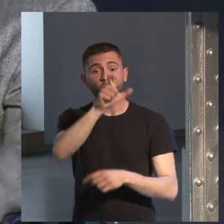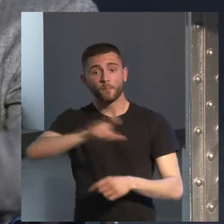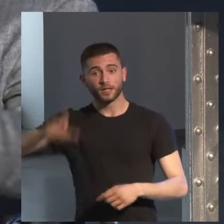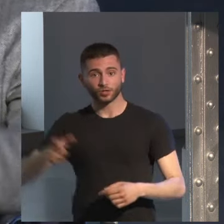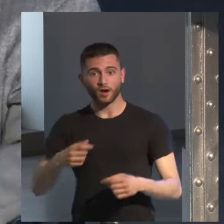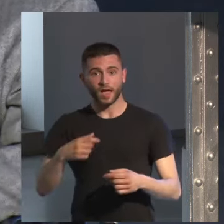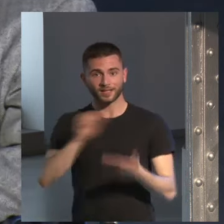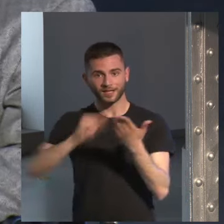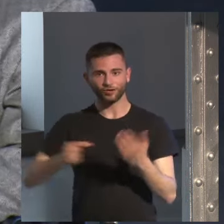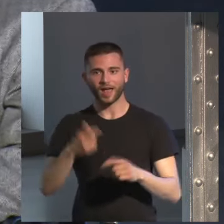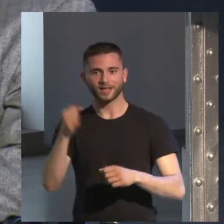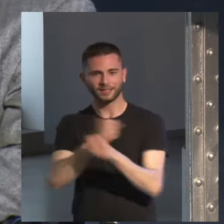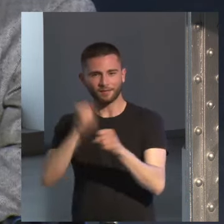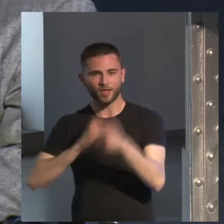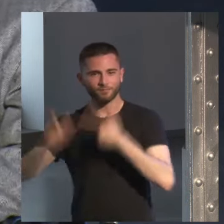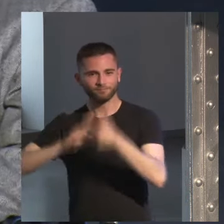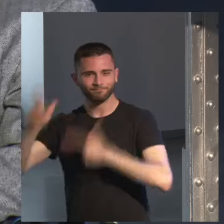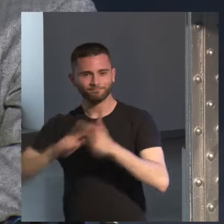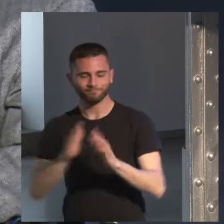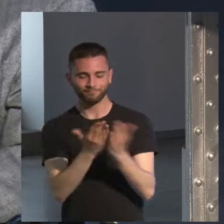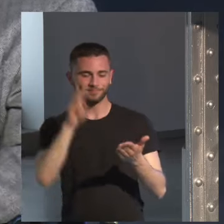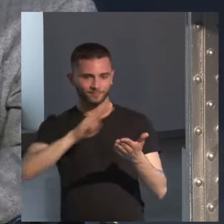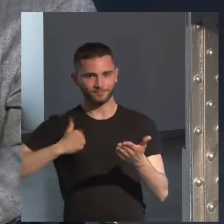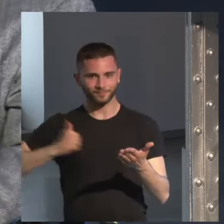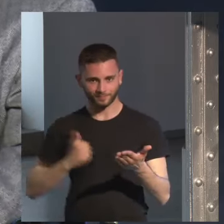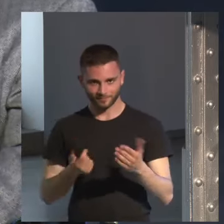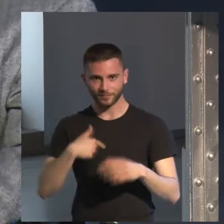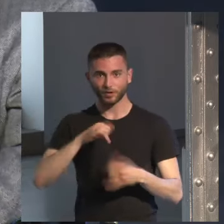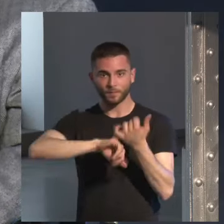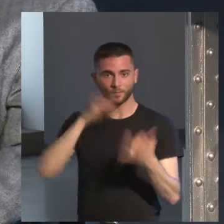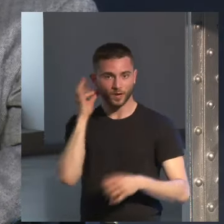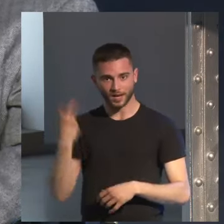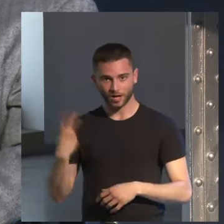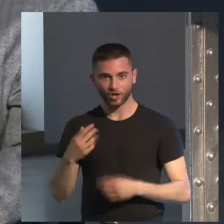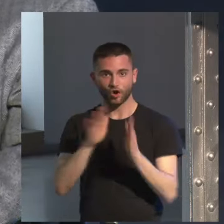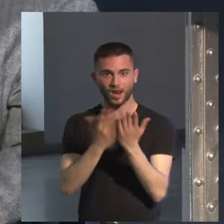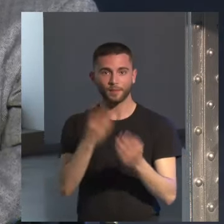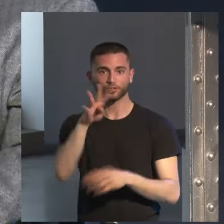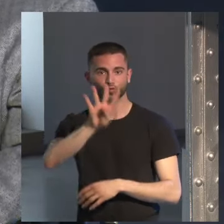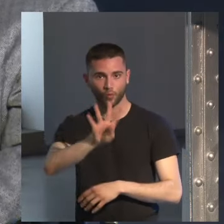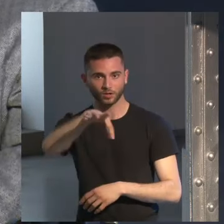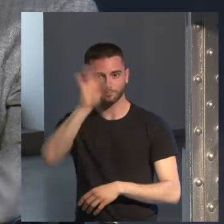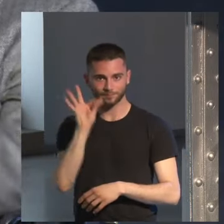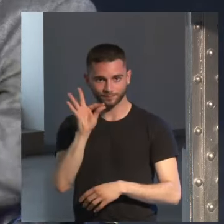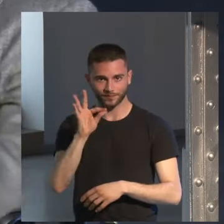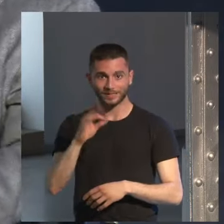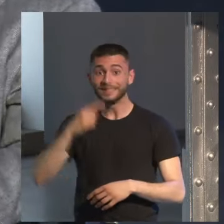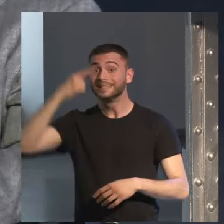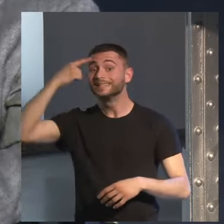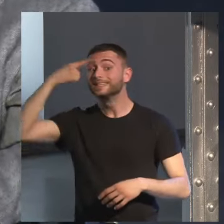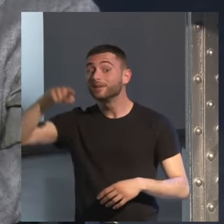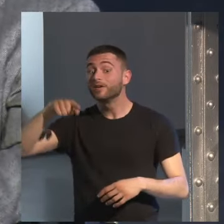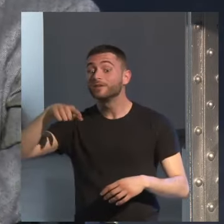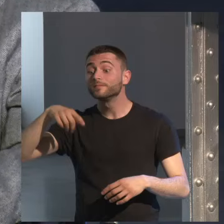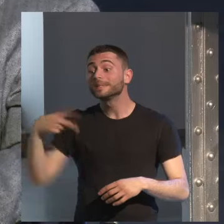lo que teníamos que hacer mi mujer y yo era escoger tres o cuatro libros que que supiéramos que no habíamos